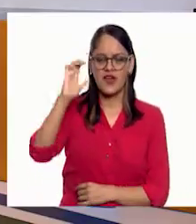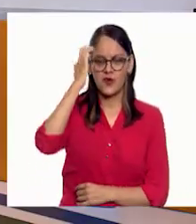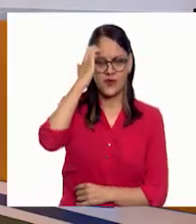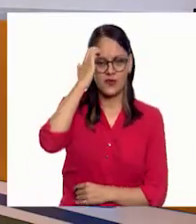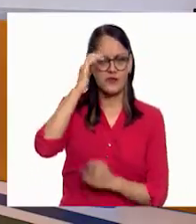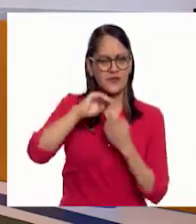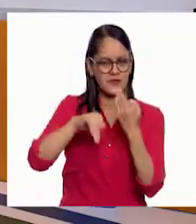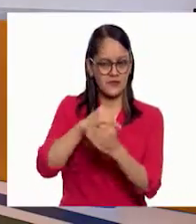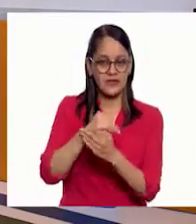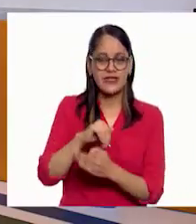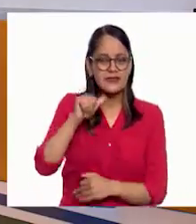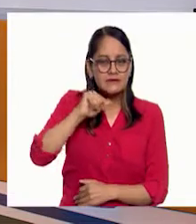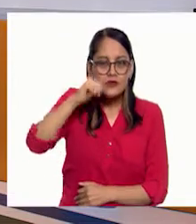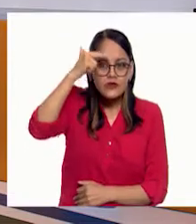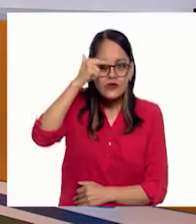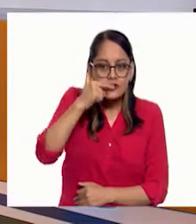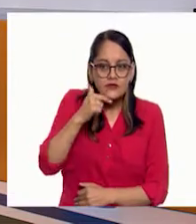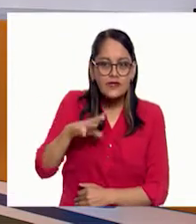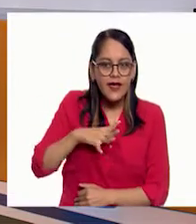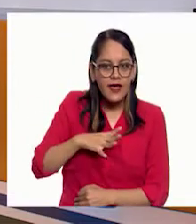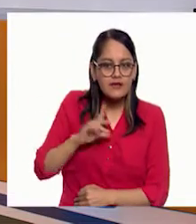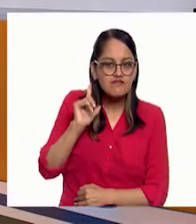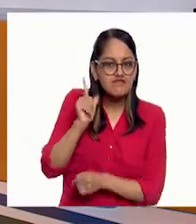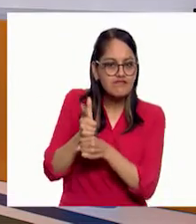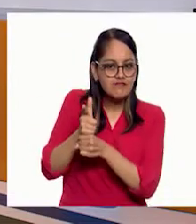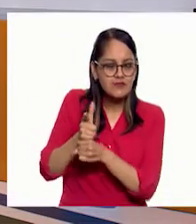la luna. Sabemos que todas las noches está ahí, bien puntual.